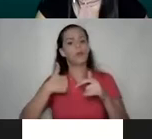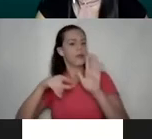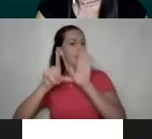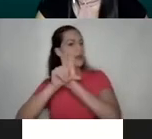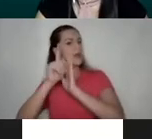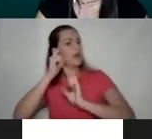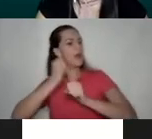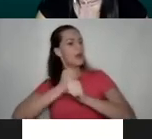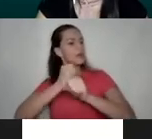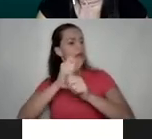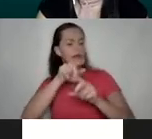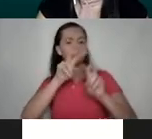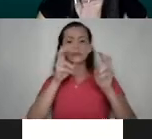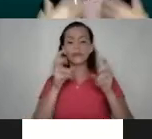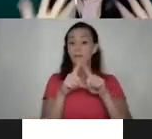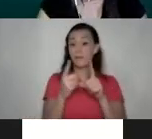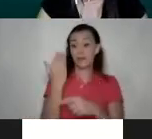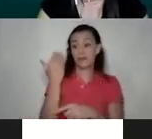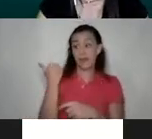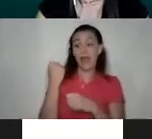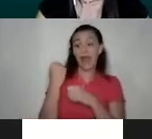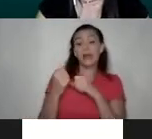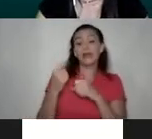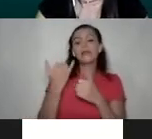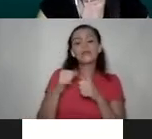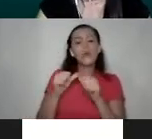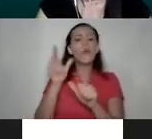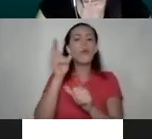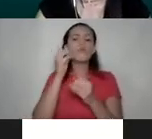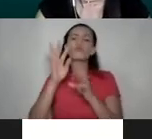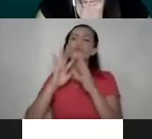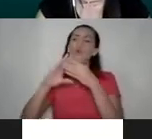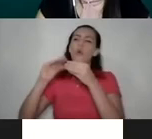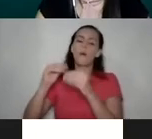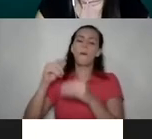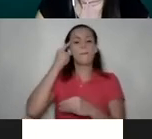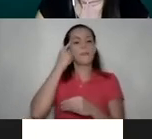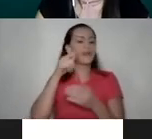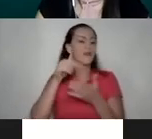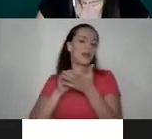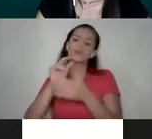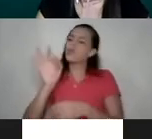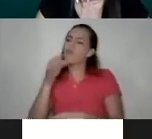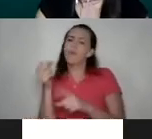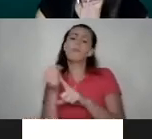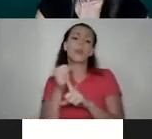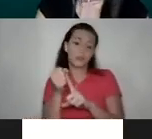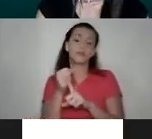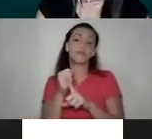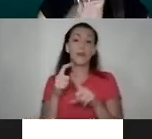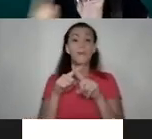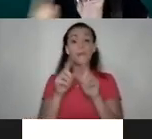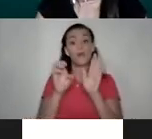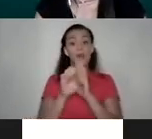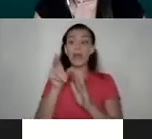trabajar este tema, pero hasta antes, y todavía se escuchan muchos comentarios, pensamos que eso no es una forma de violencia. Y el hecho de decir, eso no